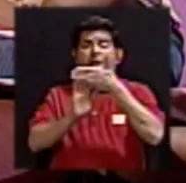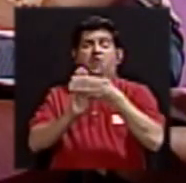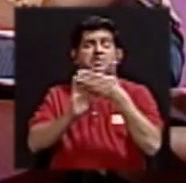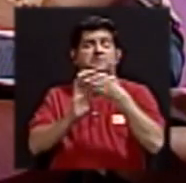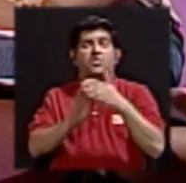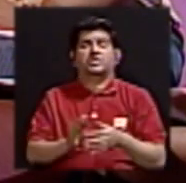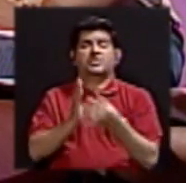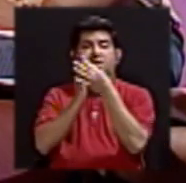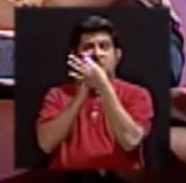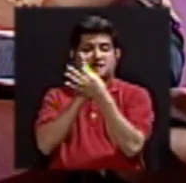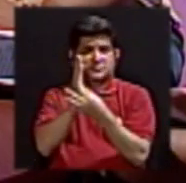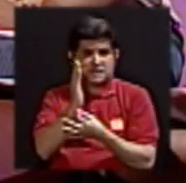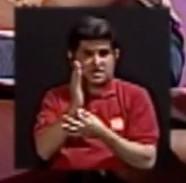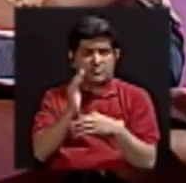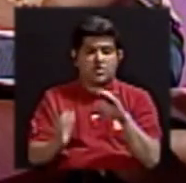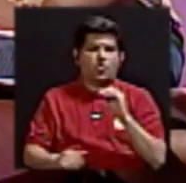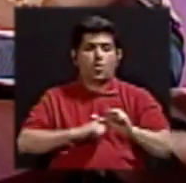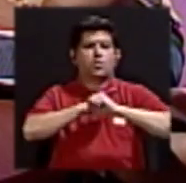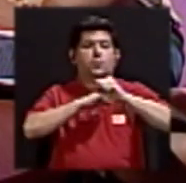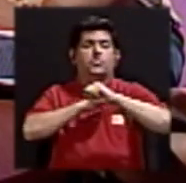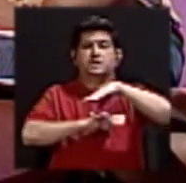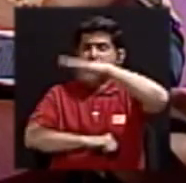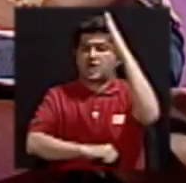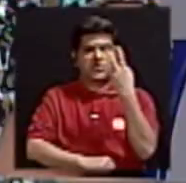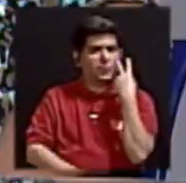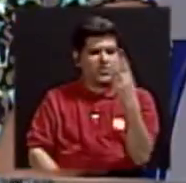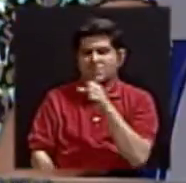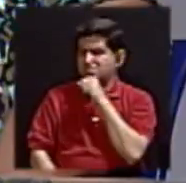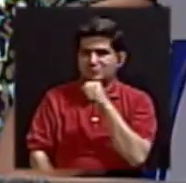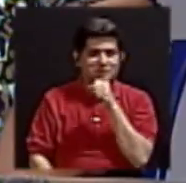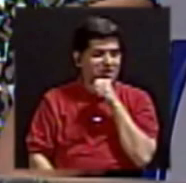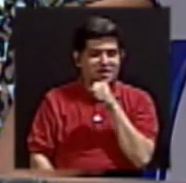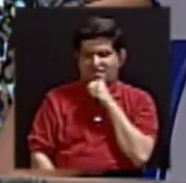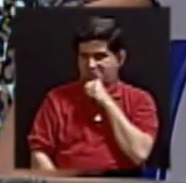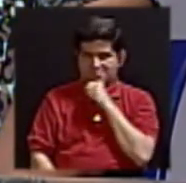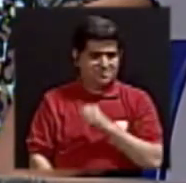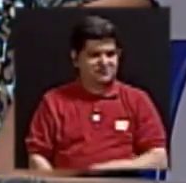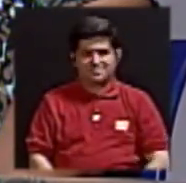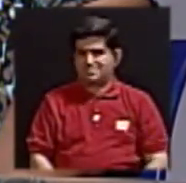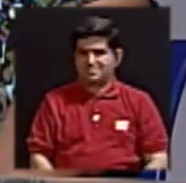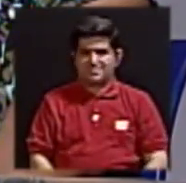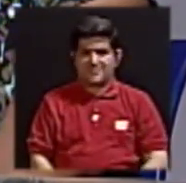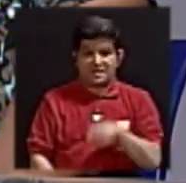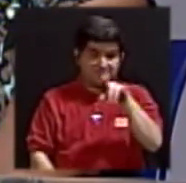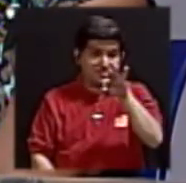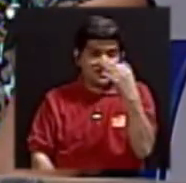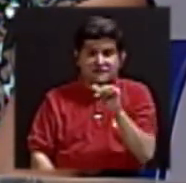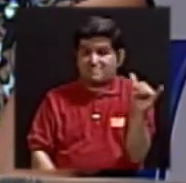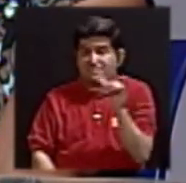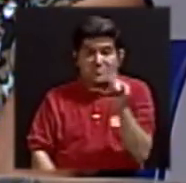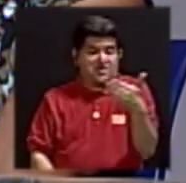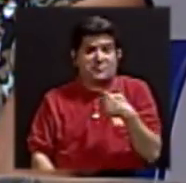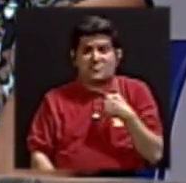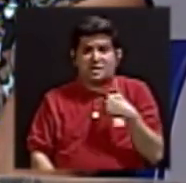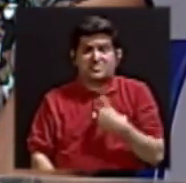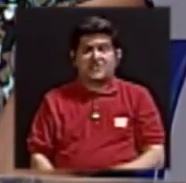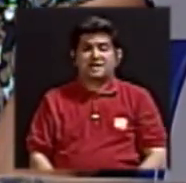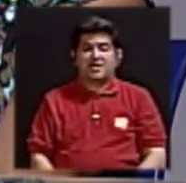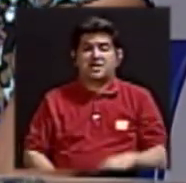revistas y de las de los anuncios nunca envejecen, en esa medida también hay una